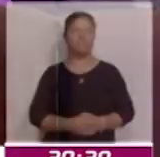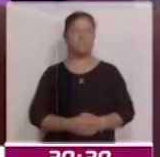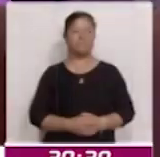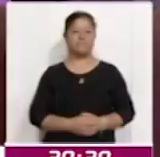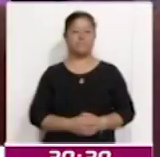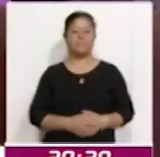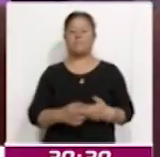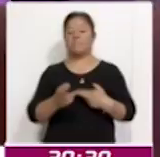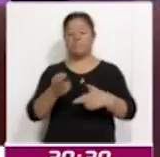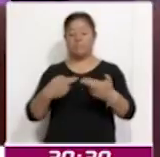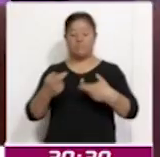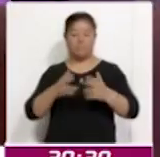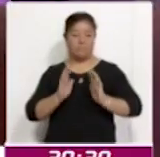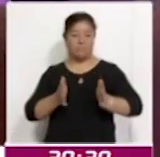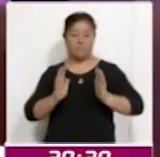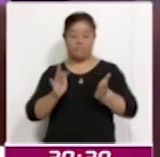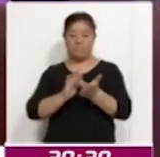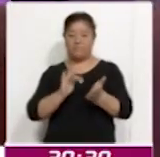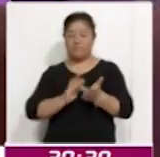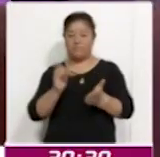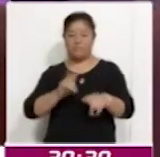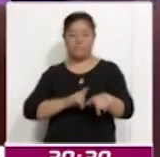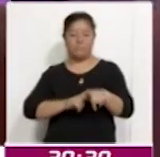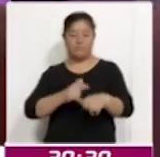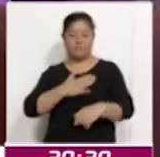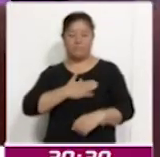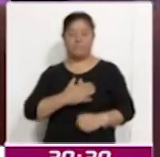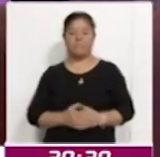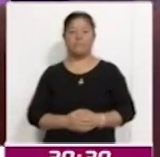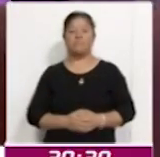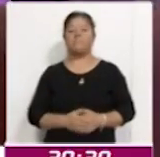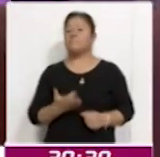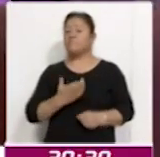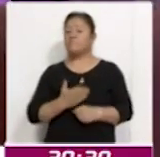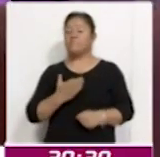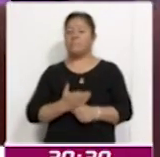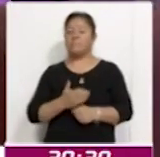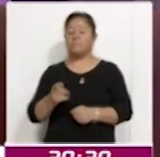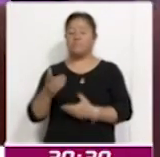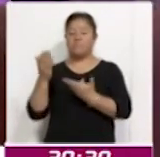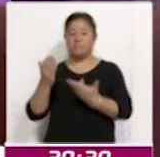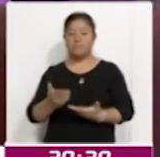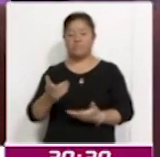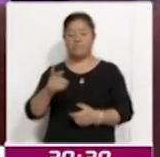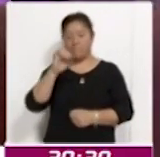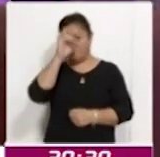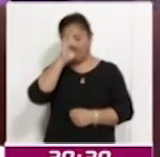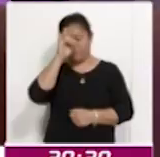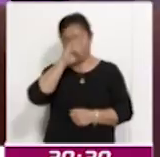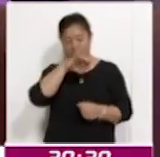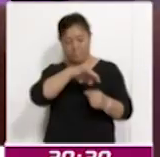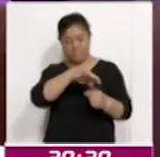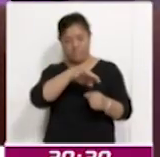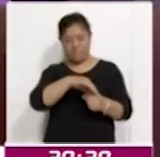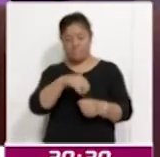Muchísimas gracias por continuar con la consejera electoral Yedit